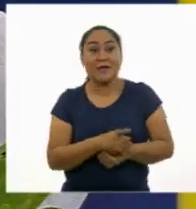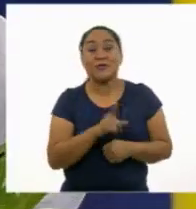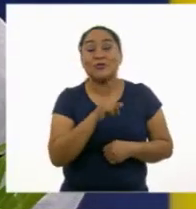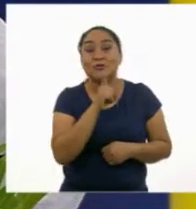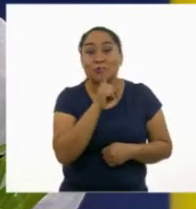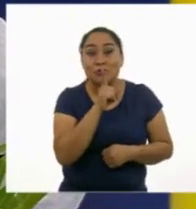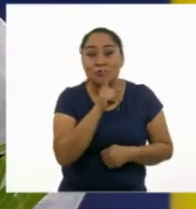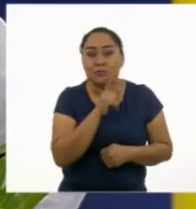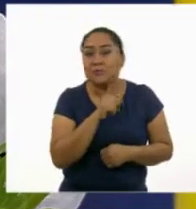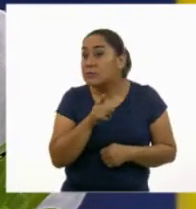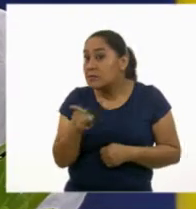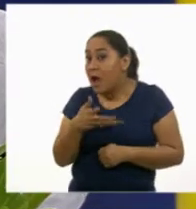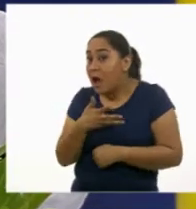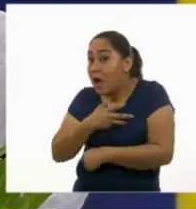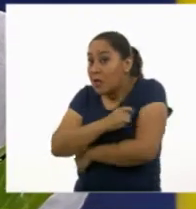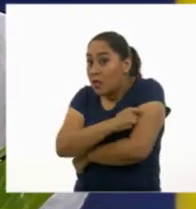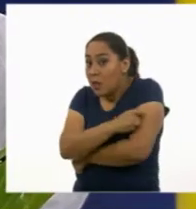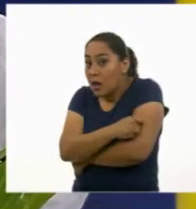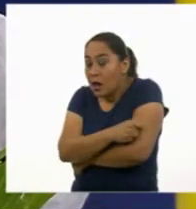¿Tienes tatuajes?